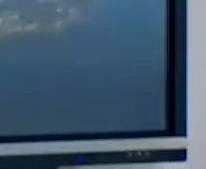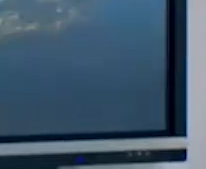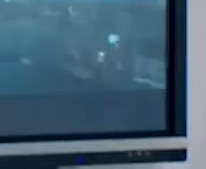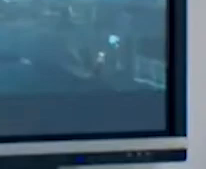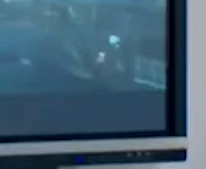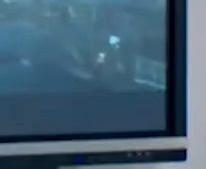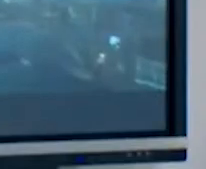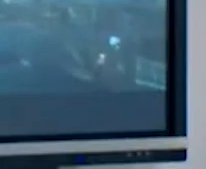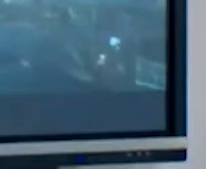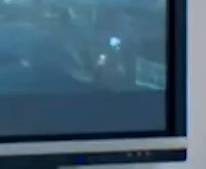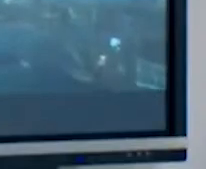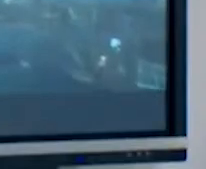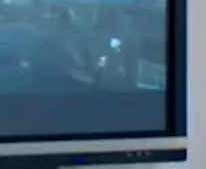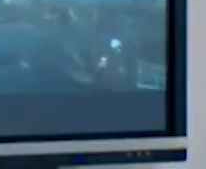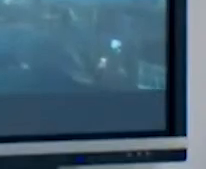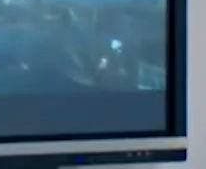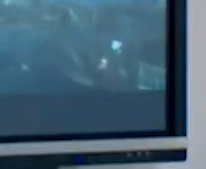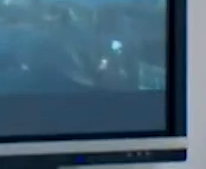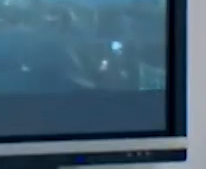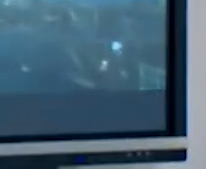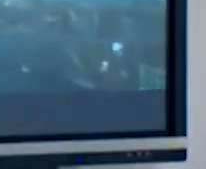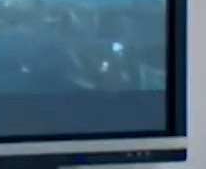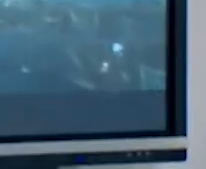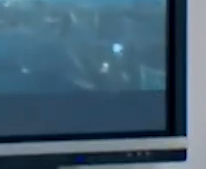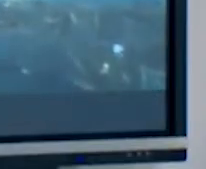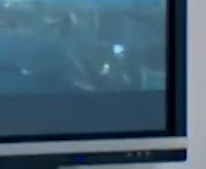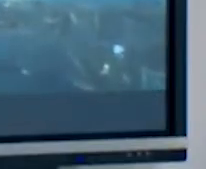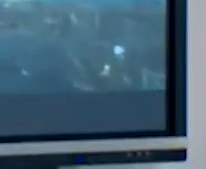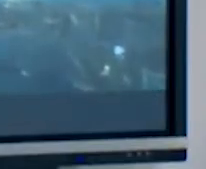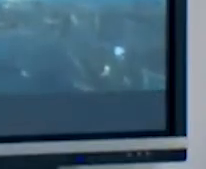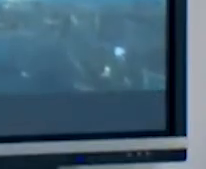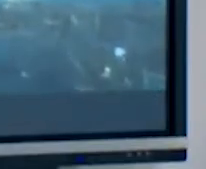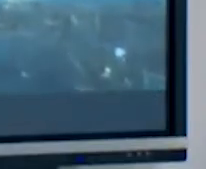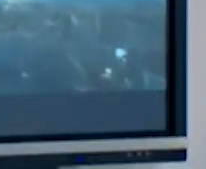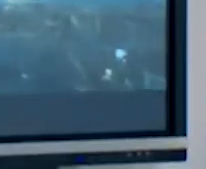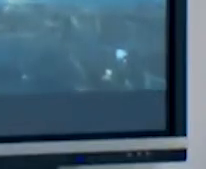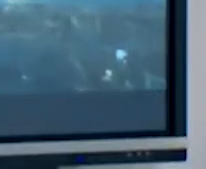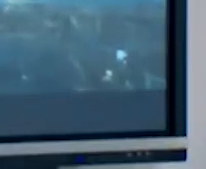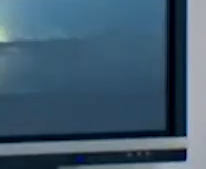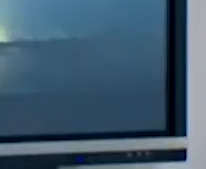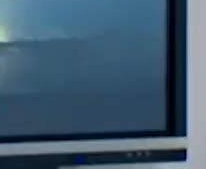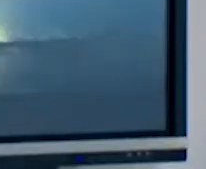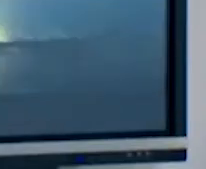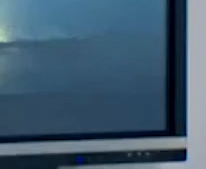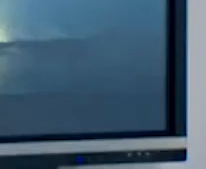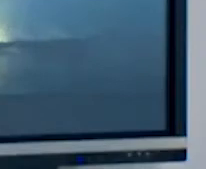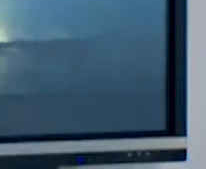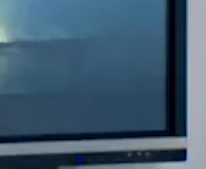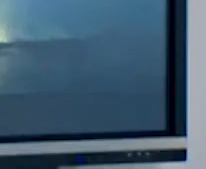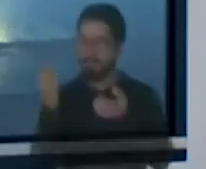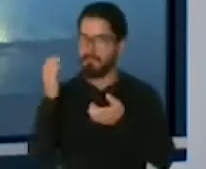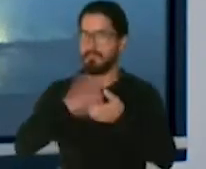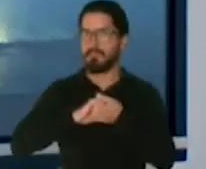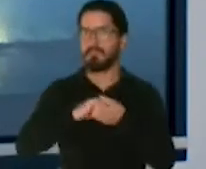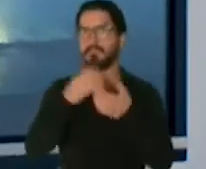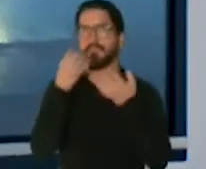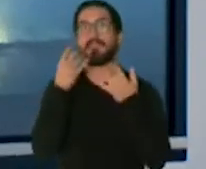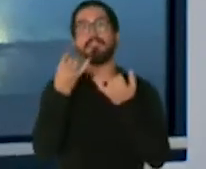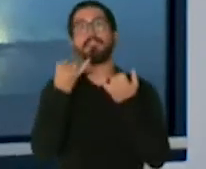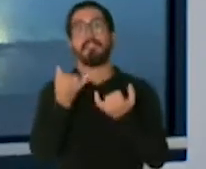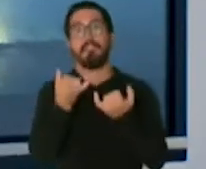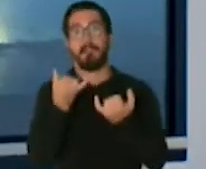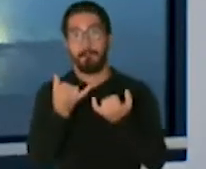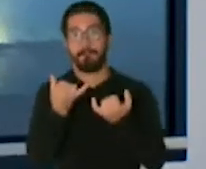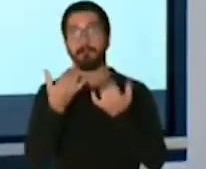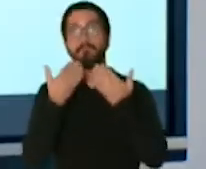colegas de Radio Isla trece veinte así que paso la palabra a Luis Penchi no sin antes también agradecer a la